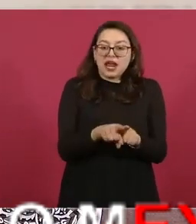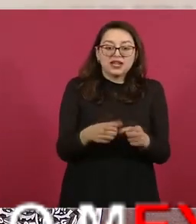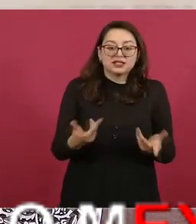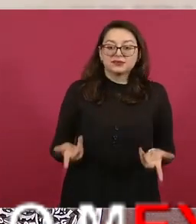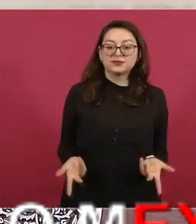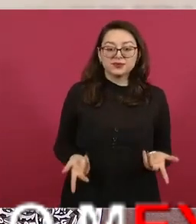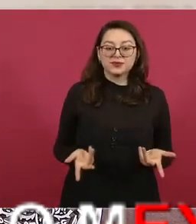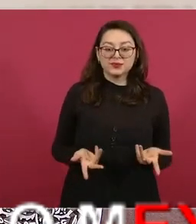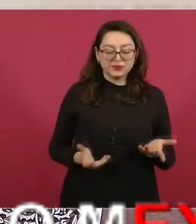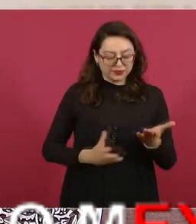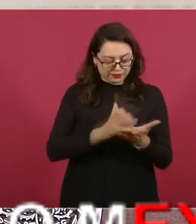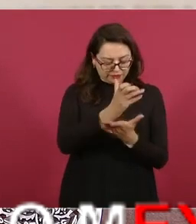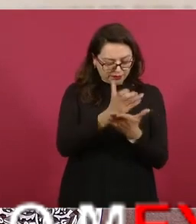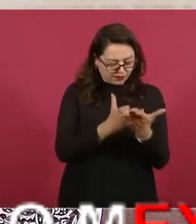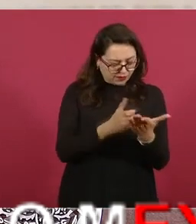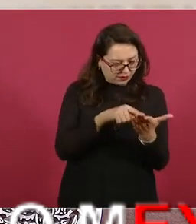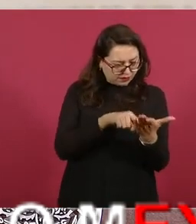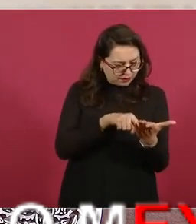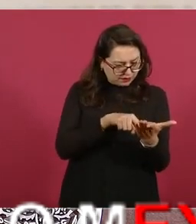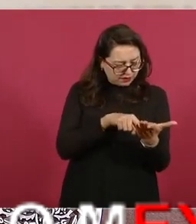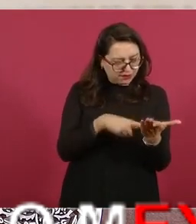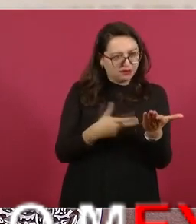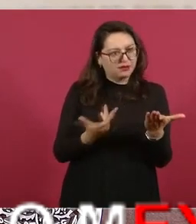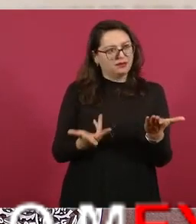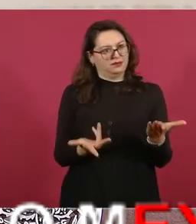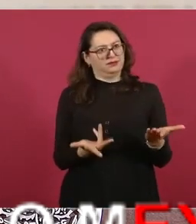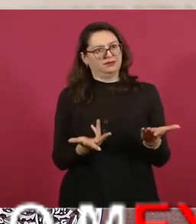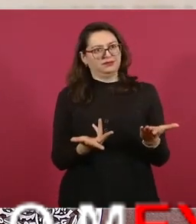es una empresa